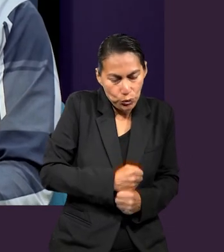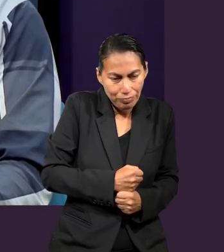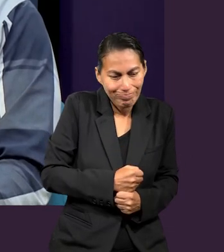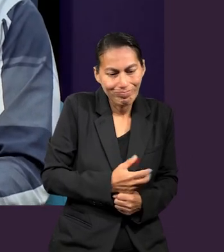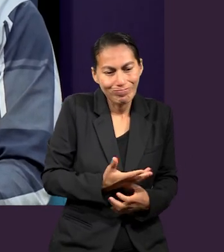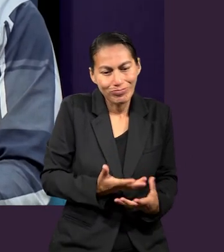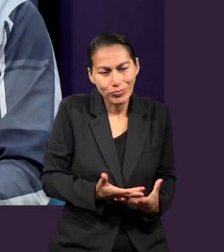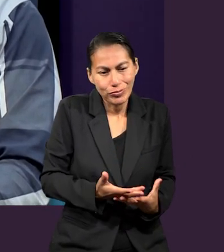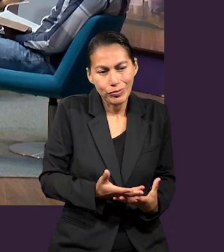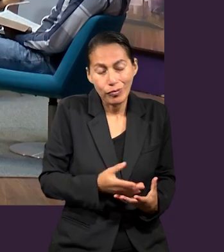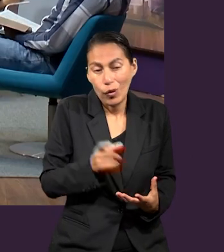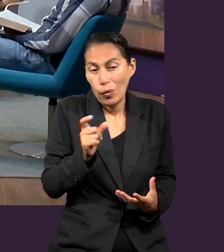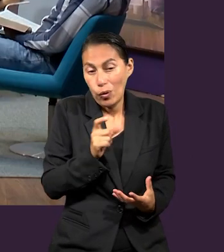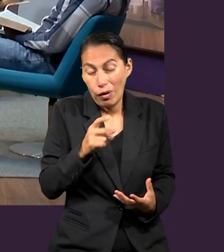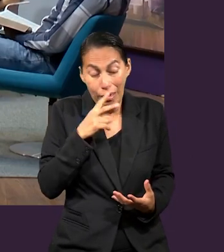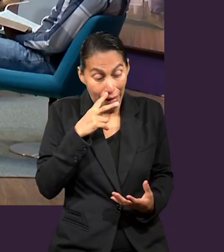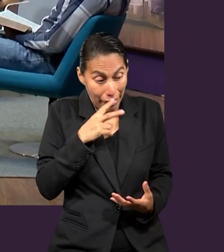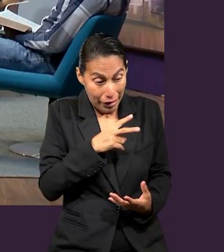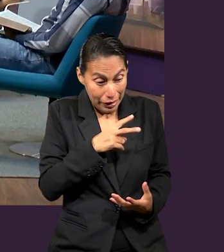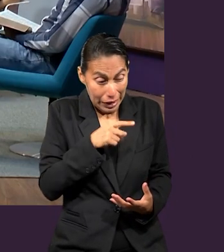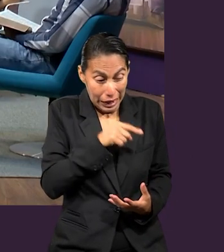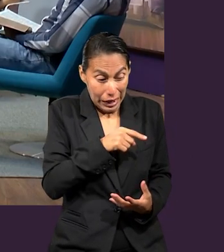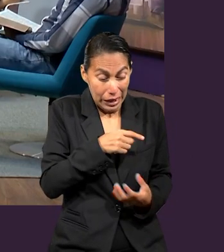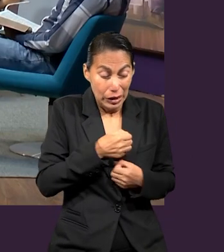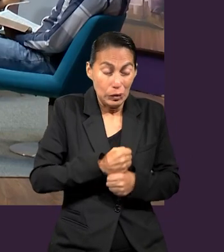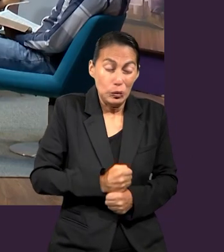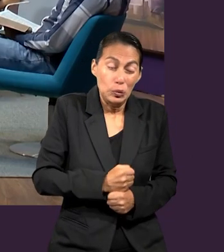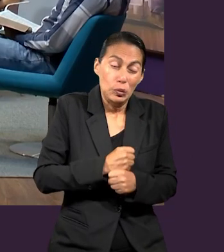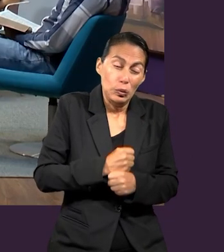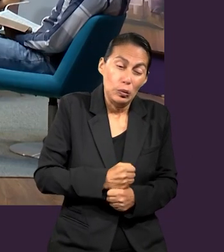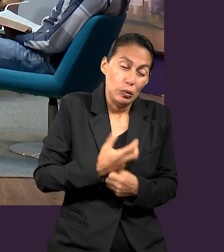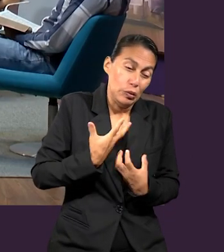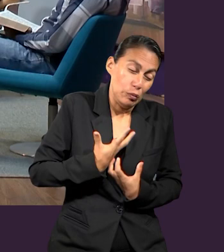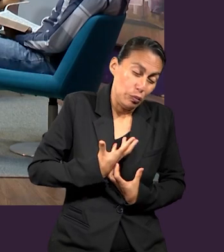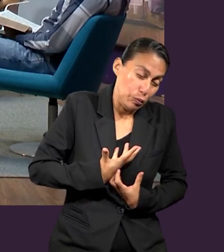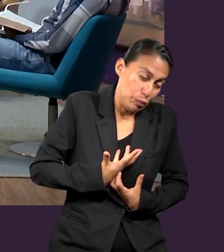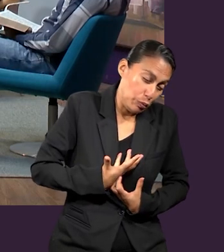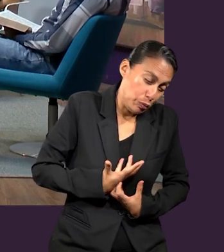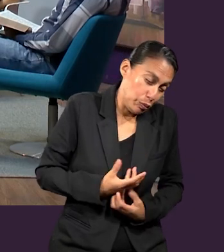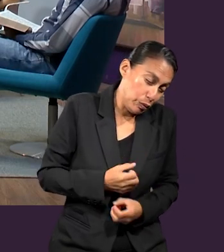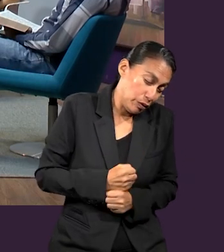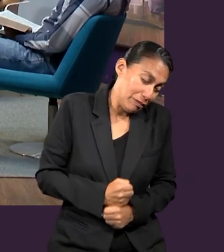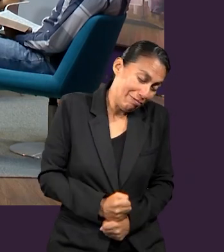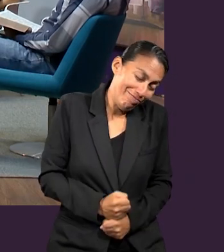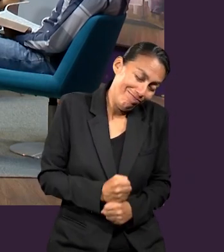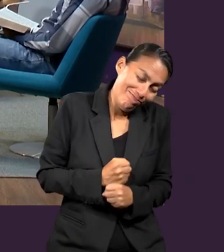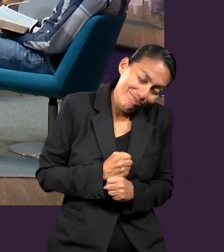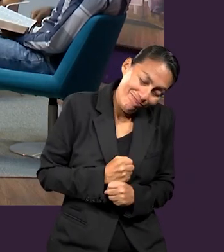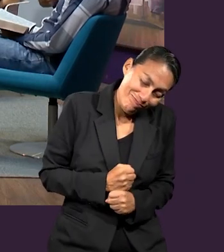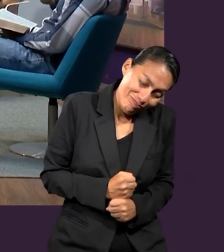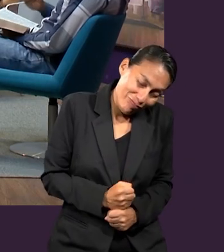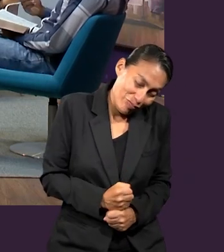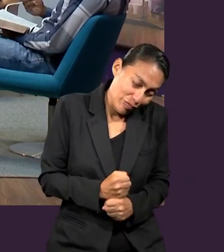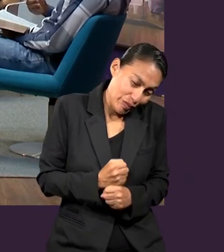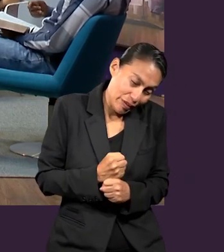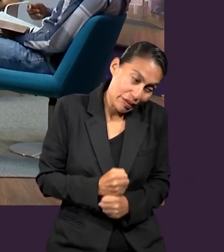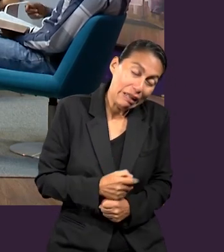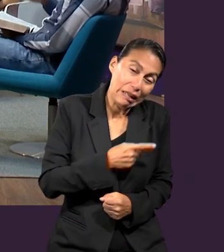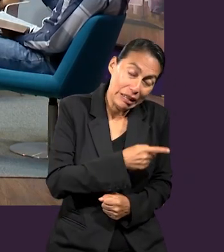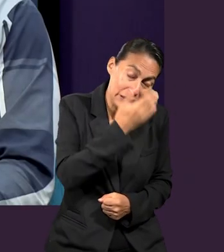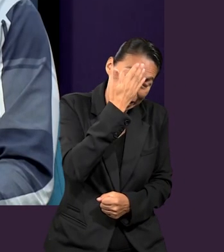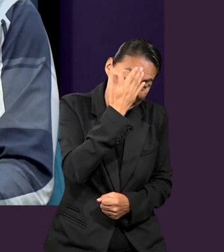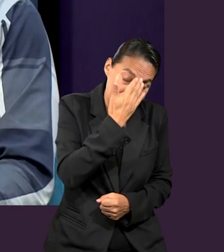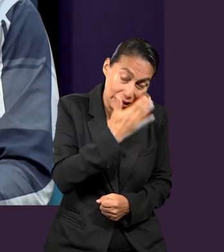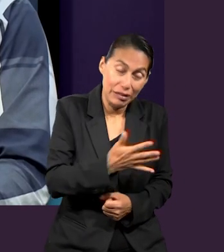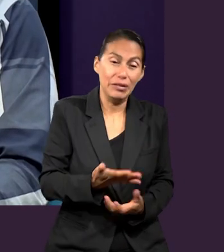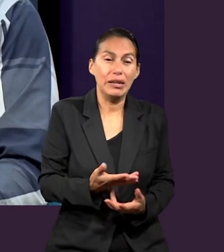angustiante. Y más aún cuando tú ves que él también está angustiado, está sufriendo, tú sabes que está sufriendo,